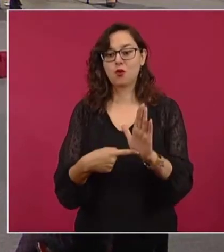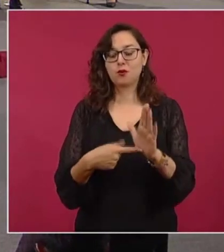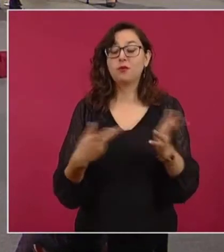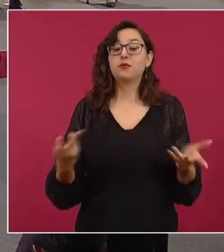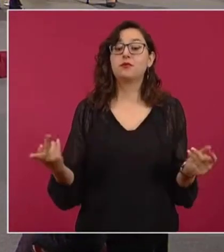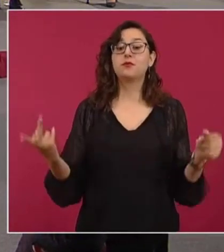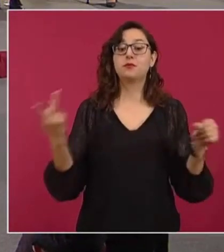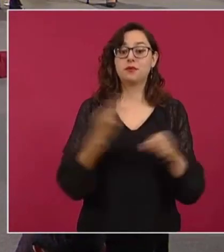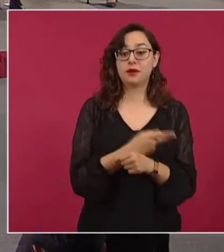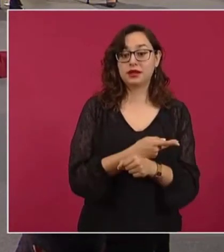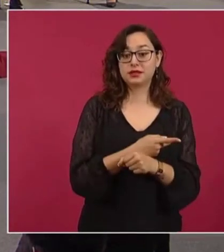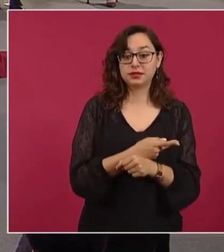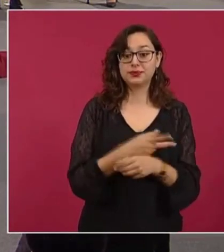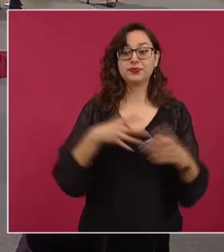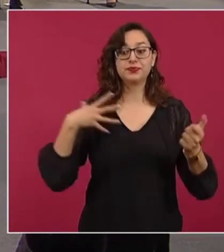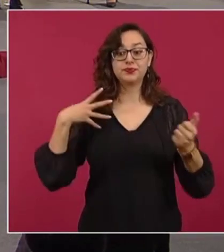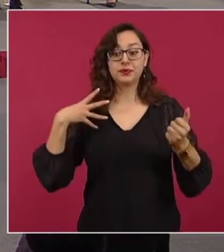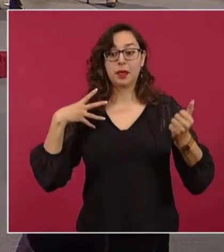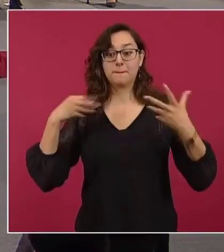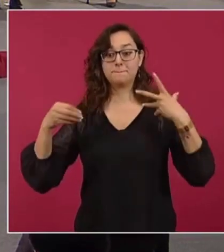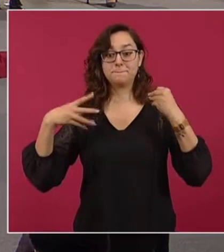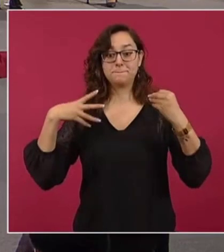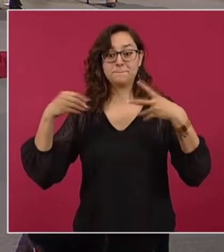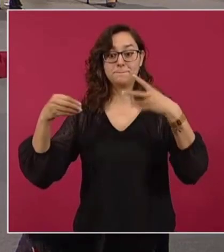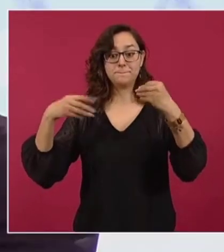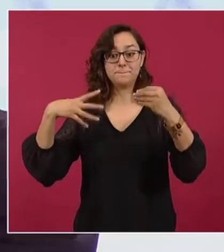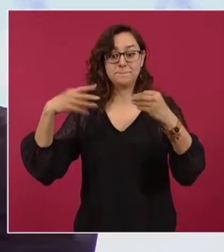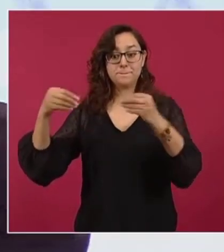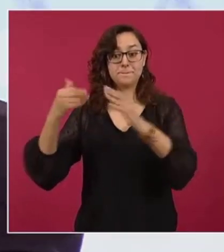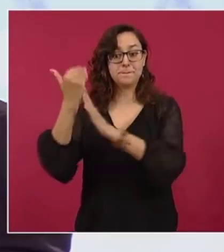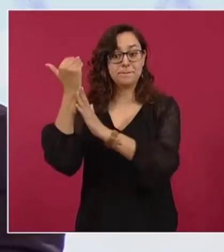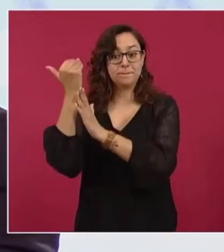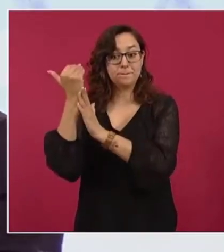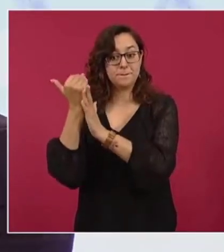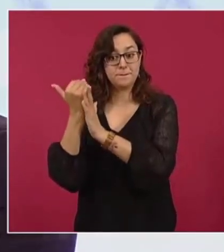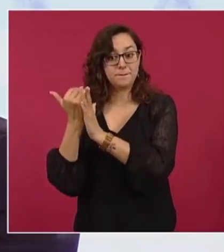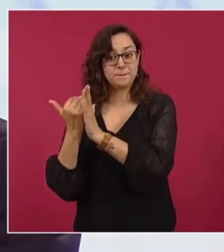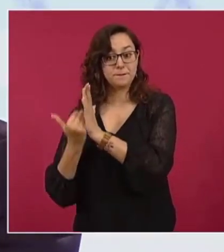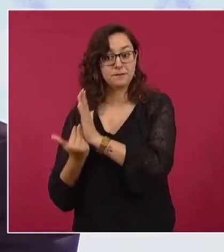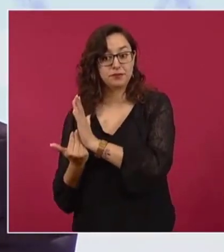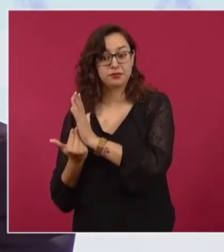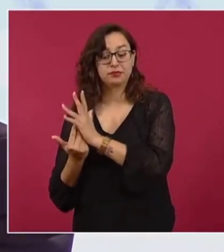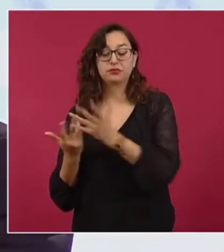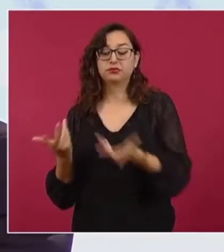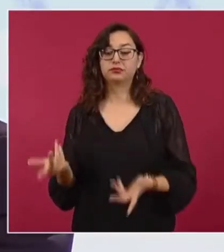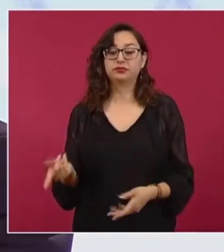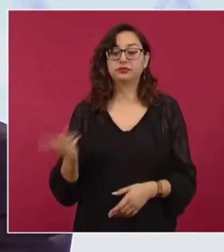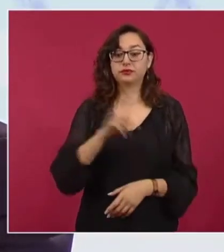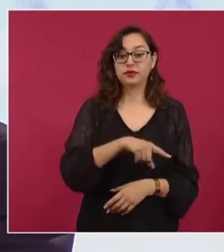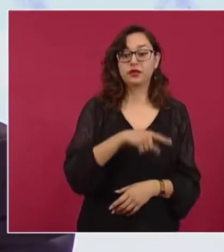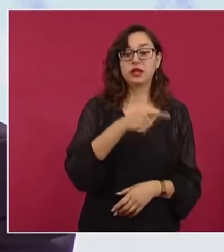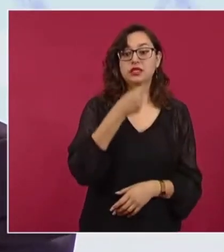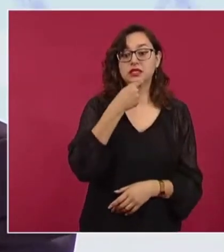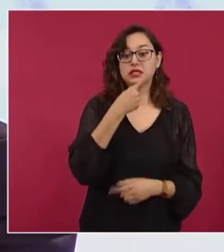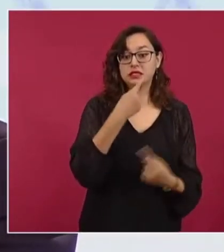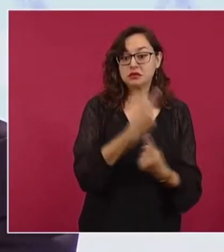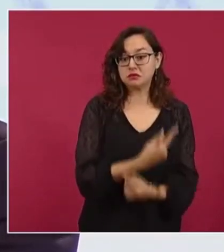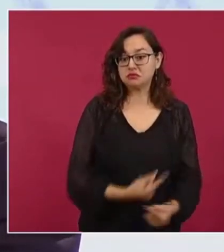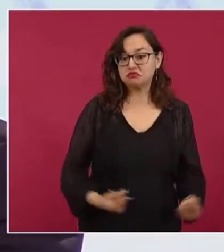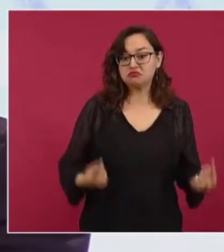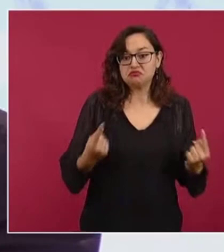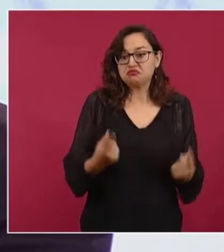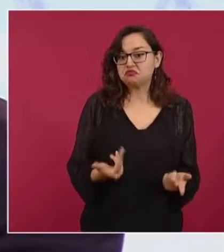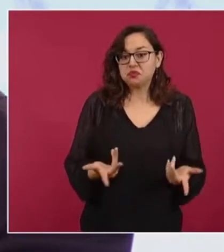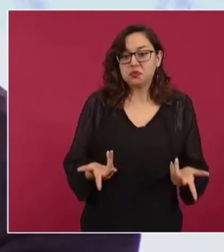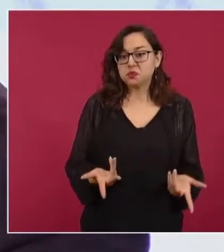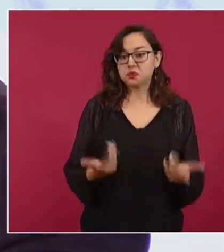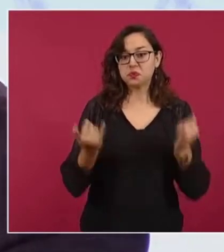que fue ocurriendo en la epidemia en la población adulta fue el mismo descenso que fue ocurriendo en la población menor de